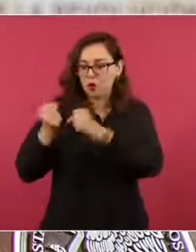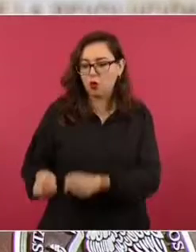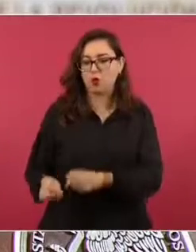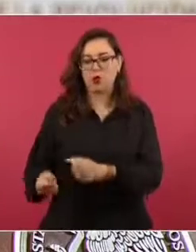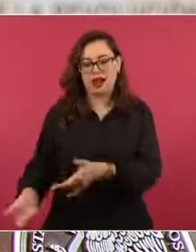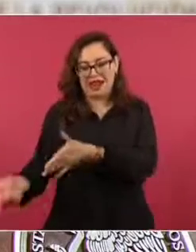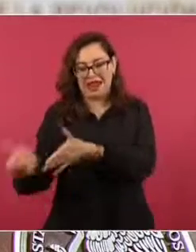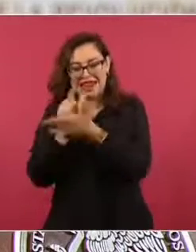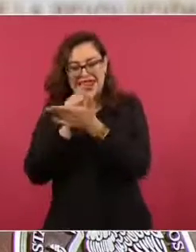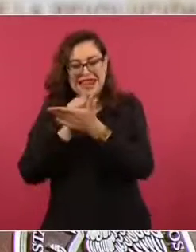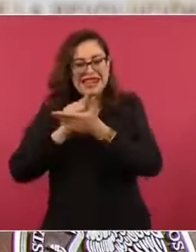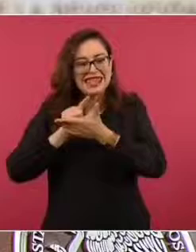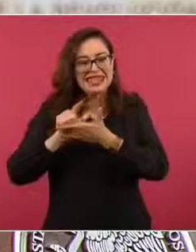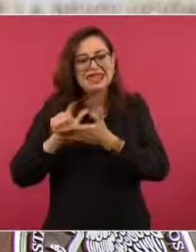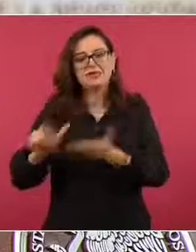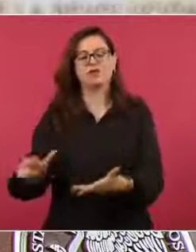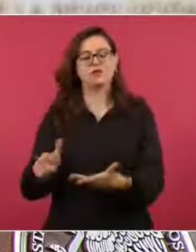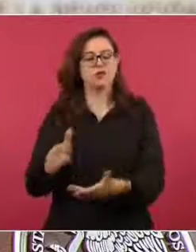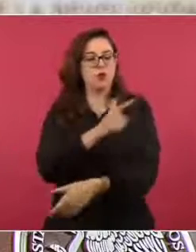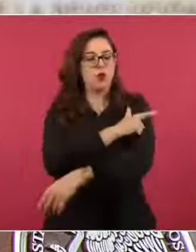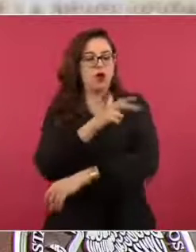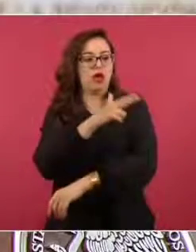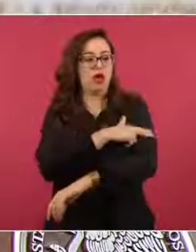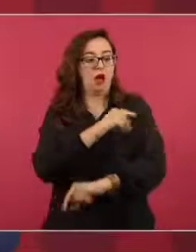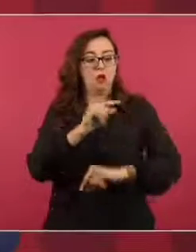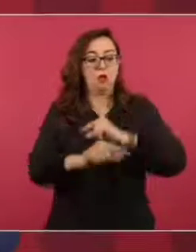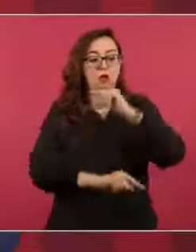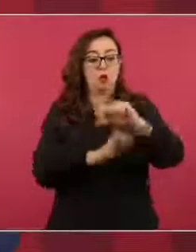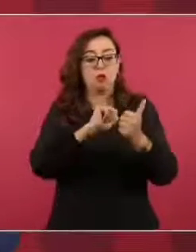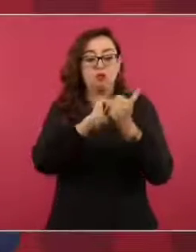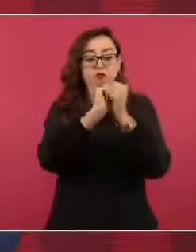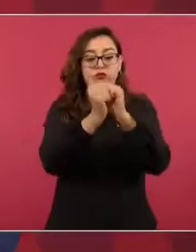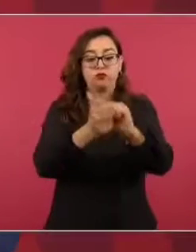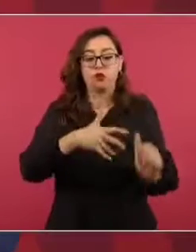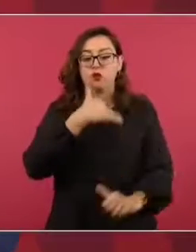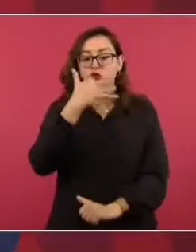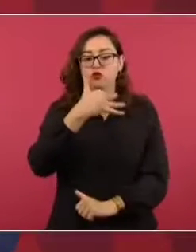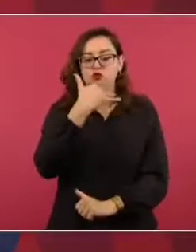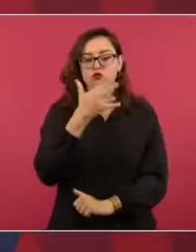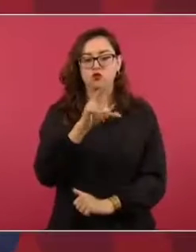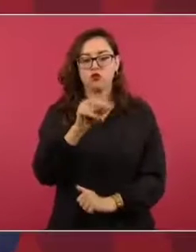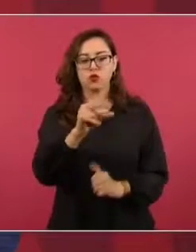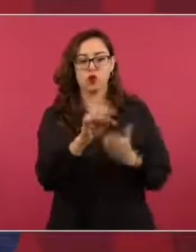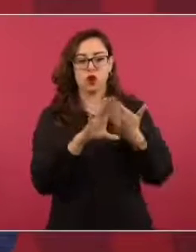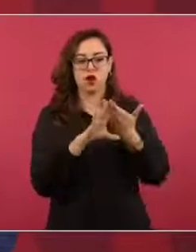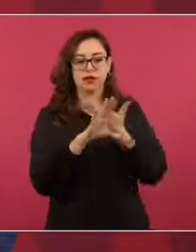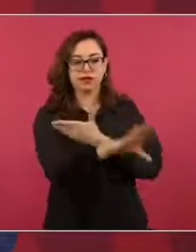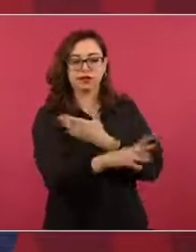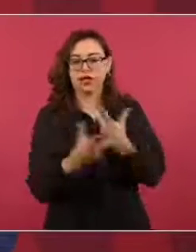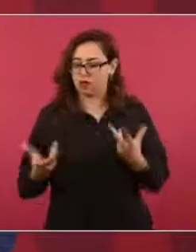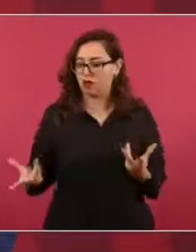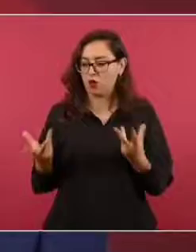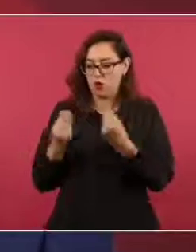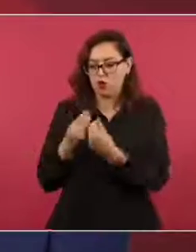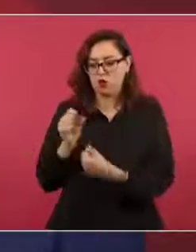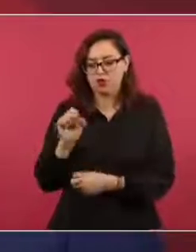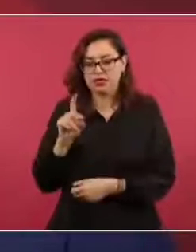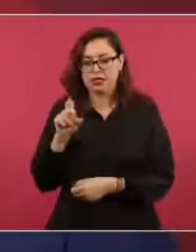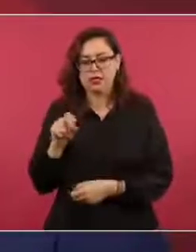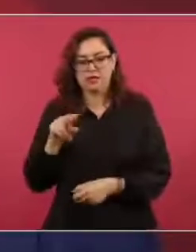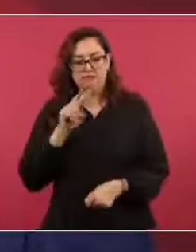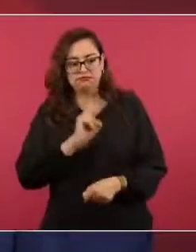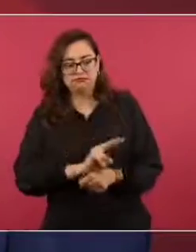que la Guardia Nacional no se corrompa y que realmente